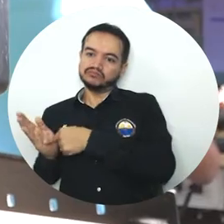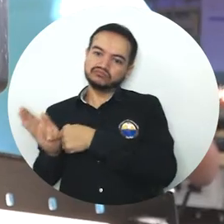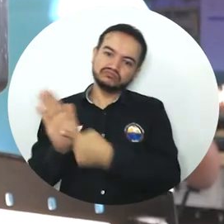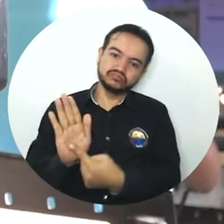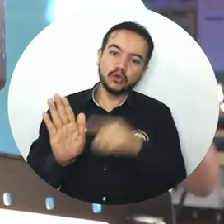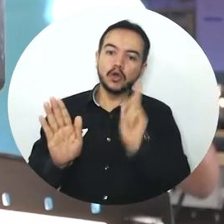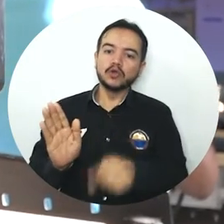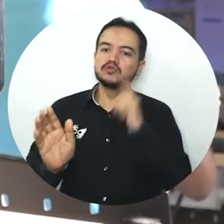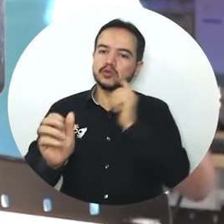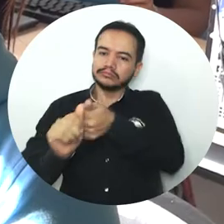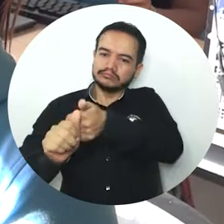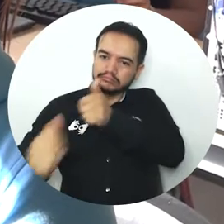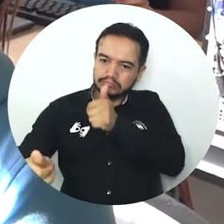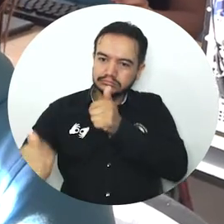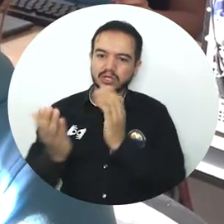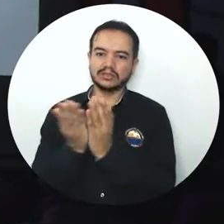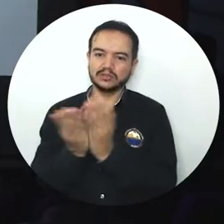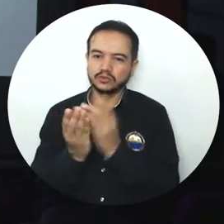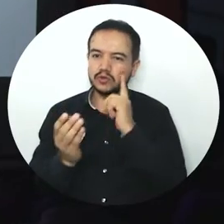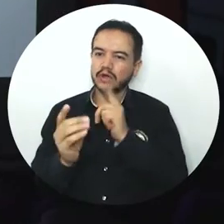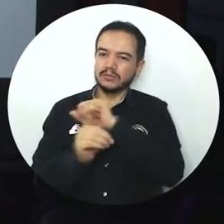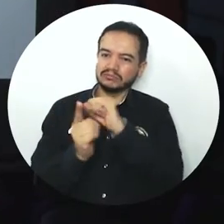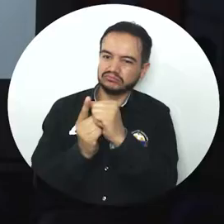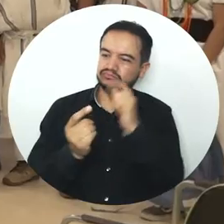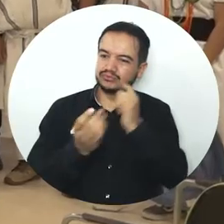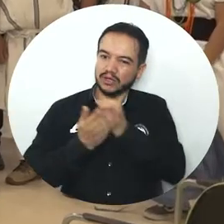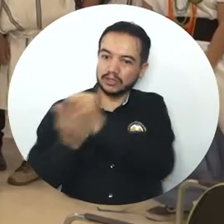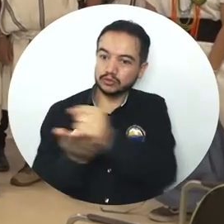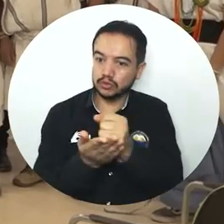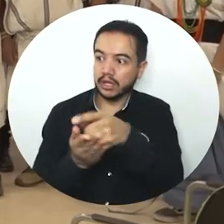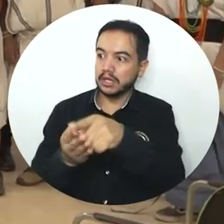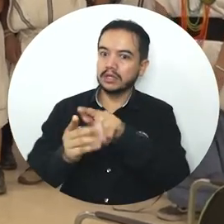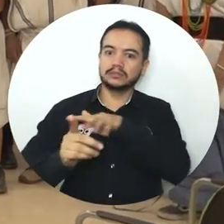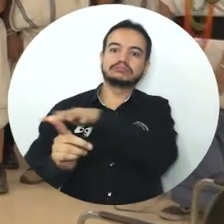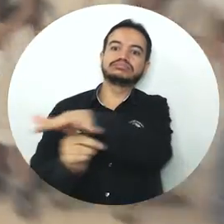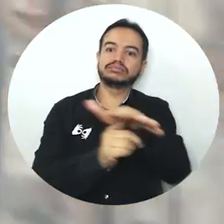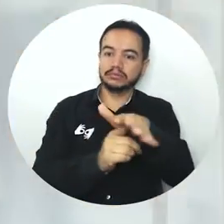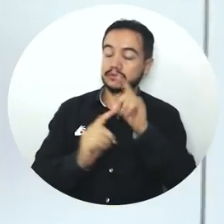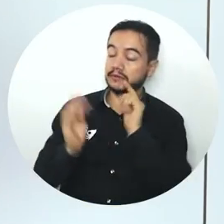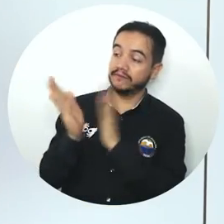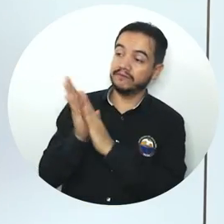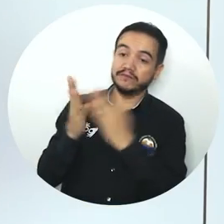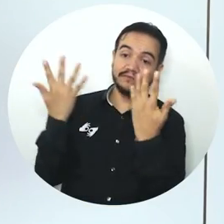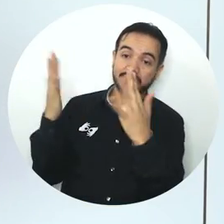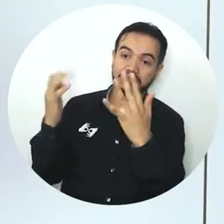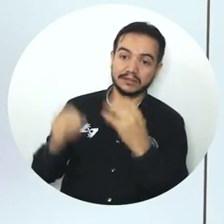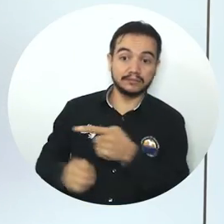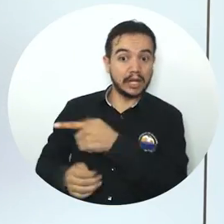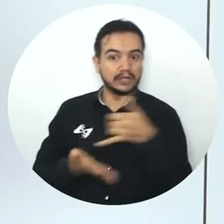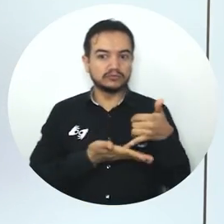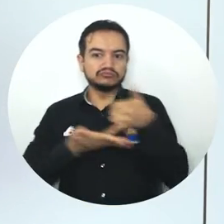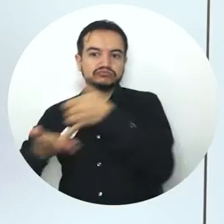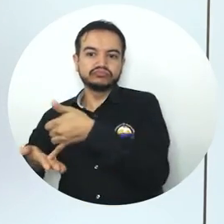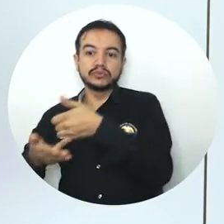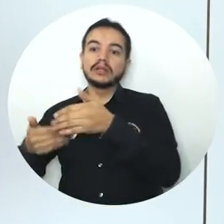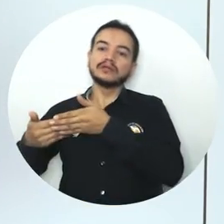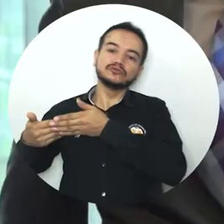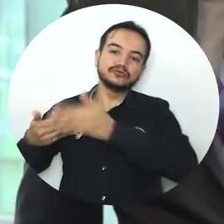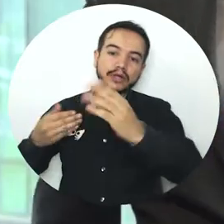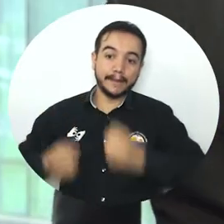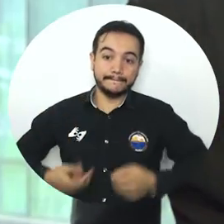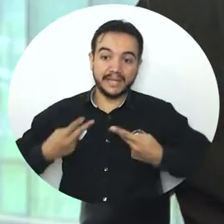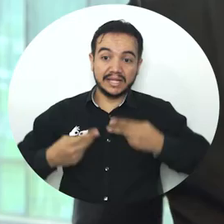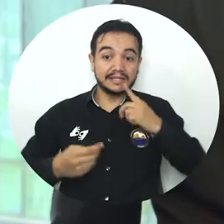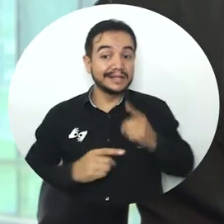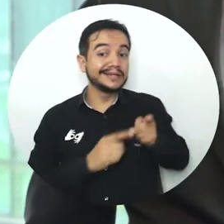extensión y proyección social se ha generado un gran desarrollo en todo el departamento del Magdalena. Por eso mis felicitaciones. La distinción vitalicia fue concedida en Bogotá por